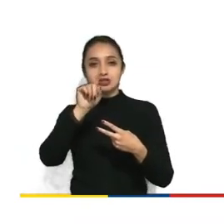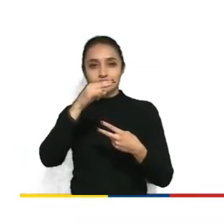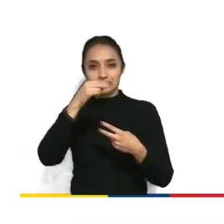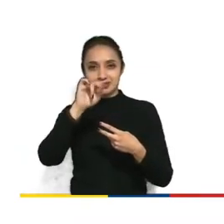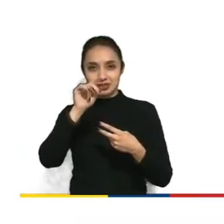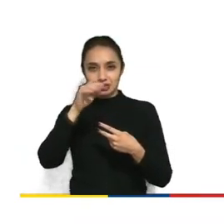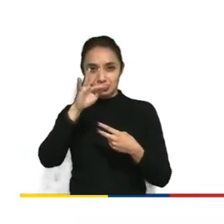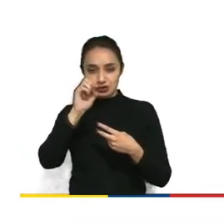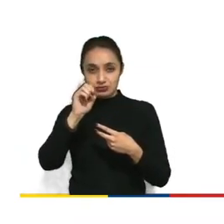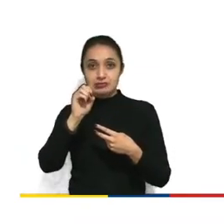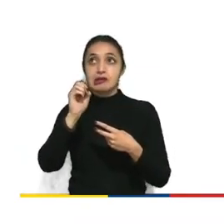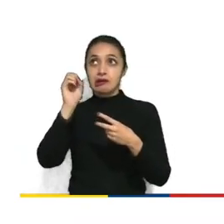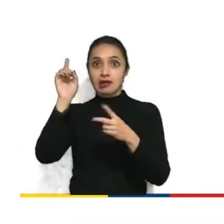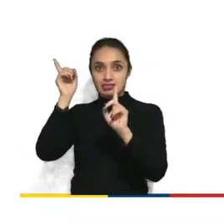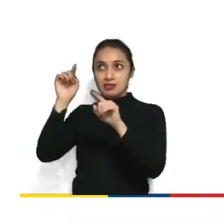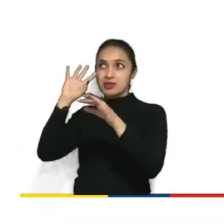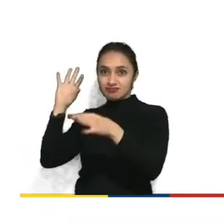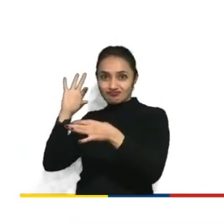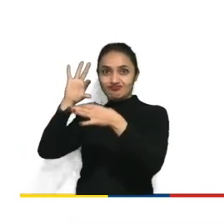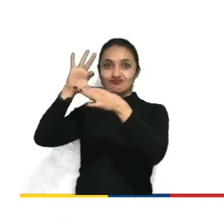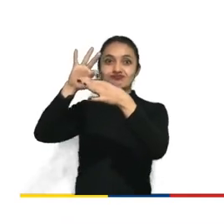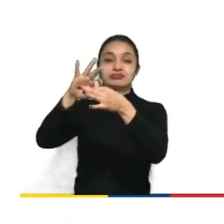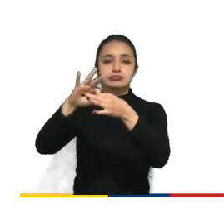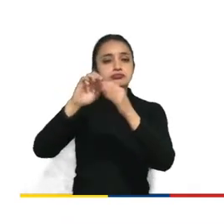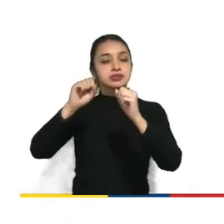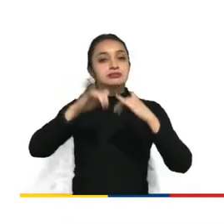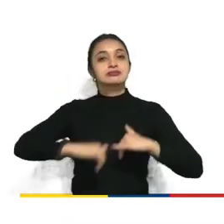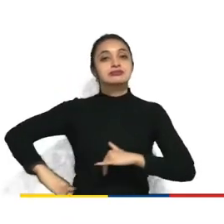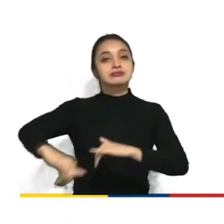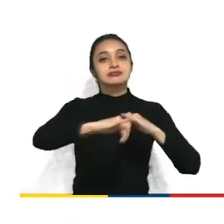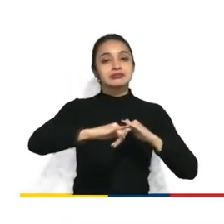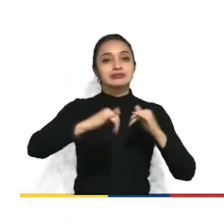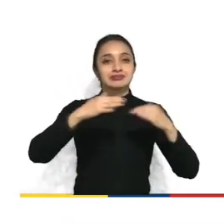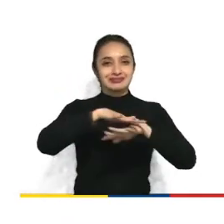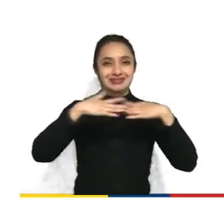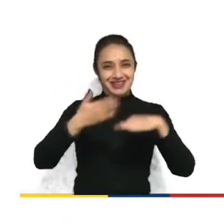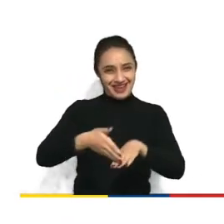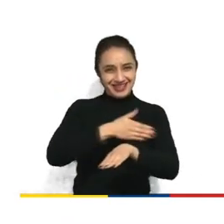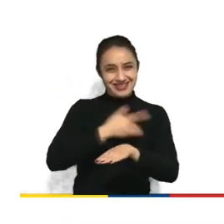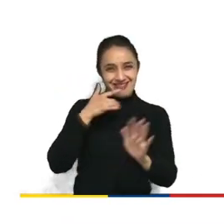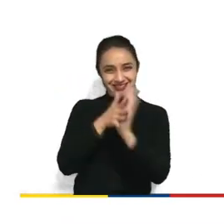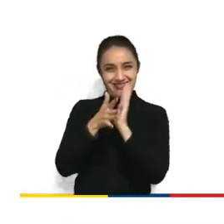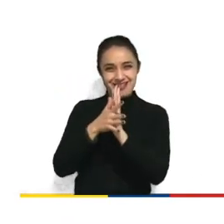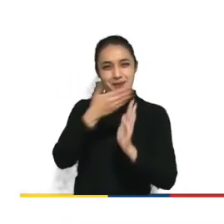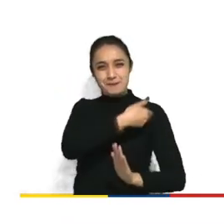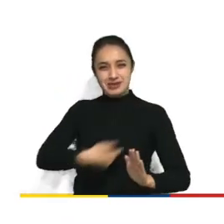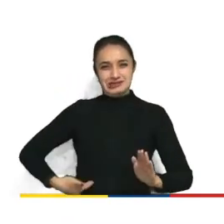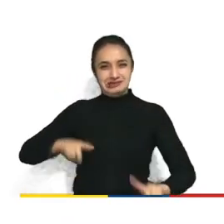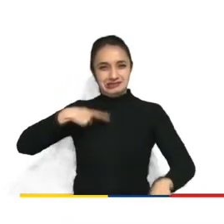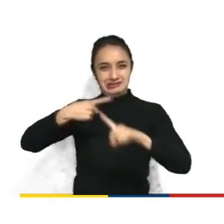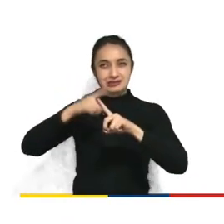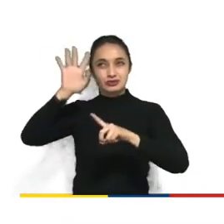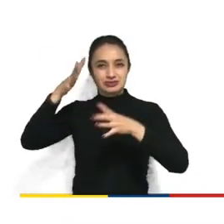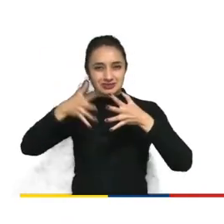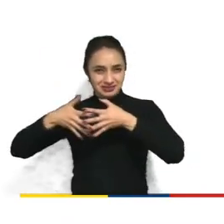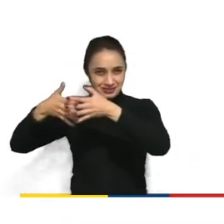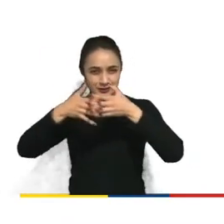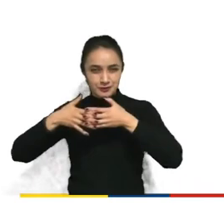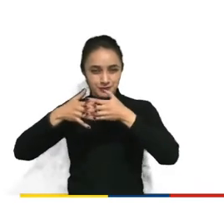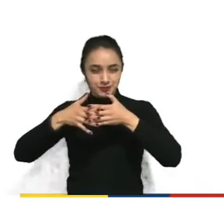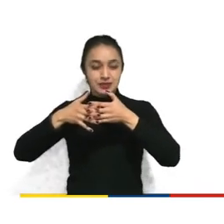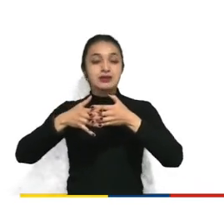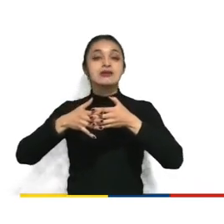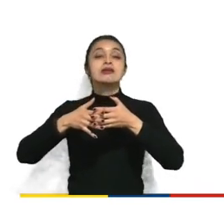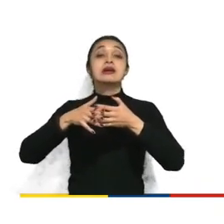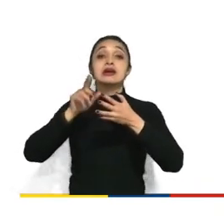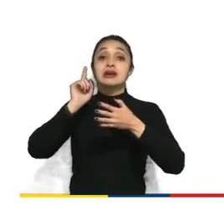por la neutralidad de la red después de la revocatoria mencionada del presidente trump and now let's